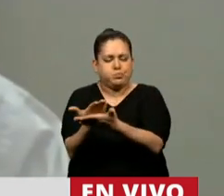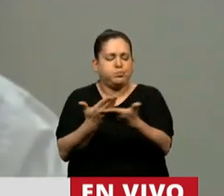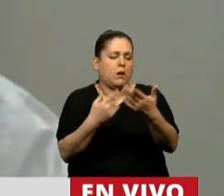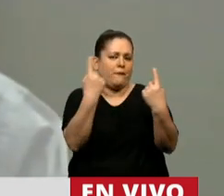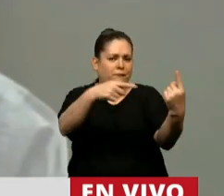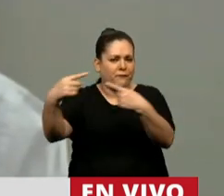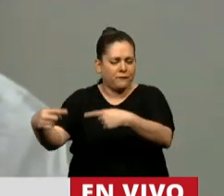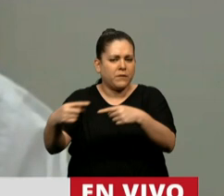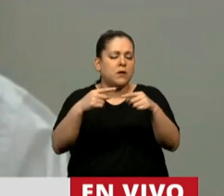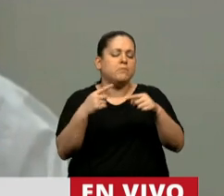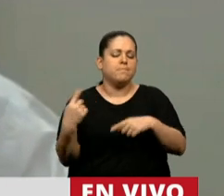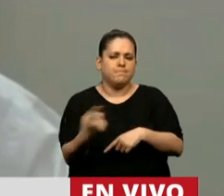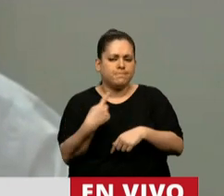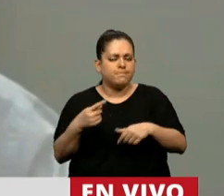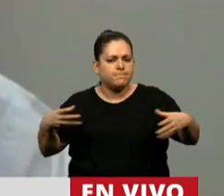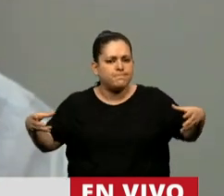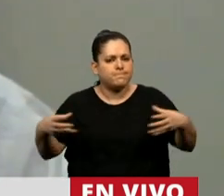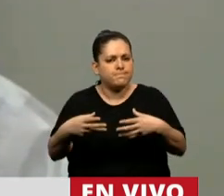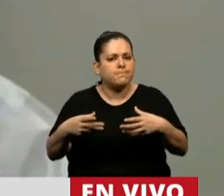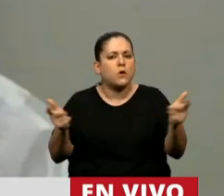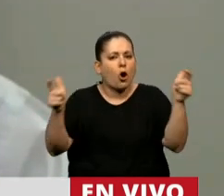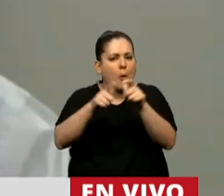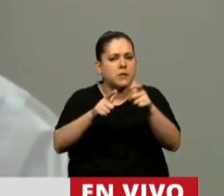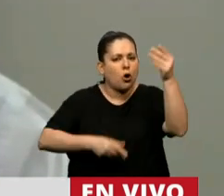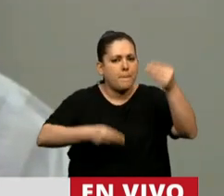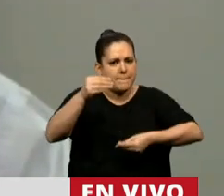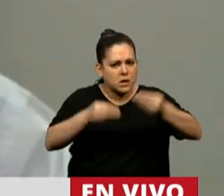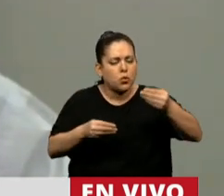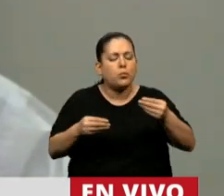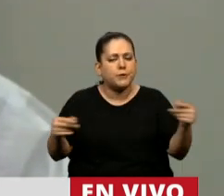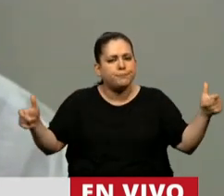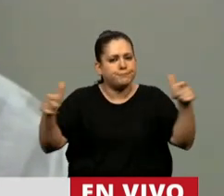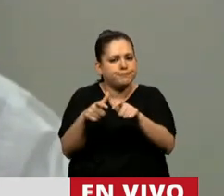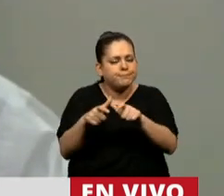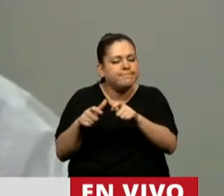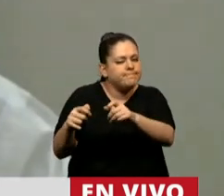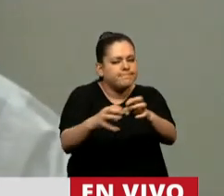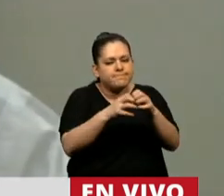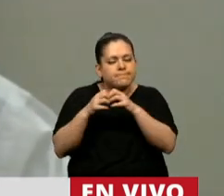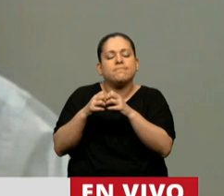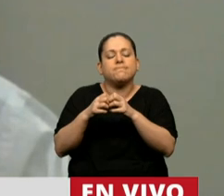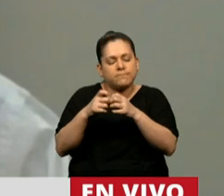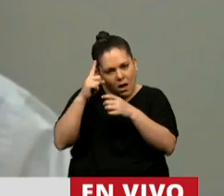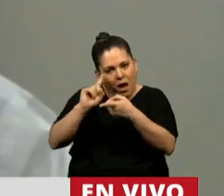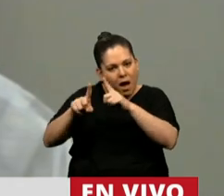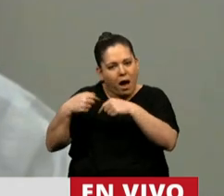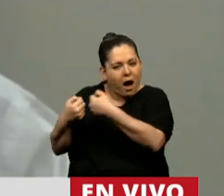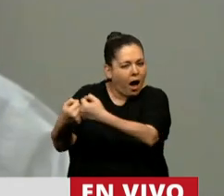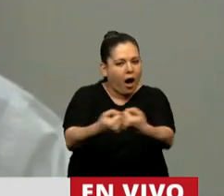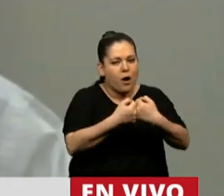trabajado en la comisión de presupuesto y que hemos logrado un consenso unánime.